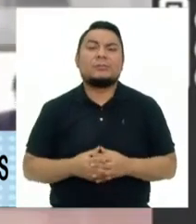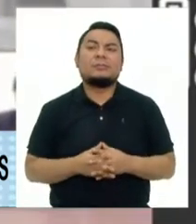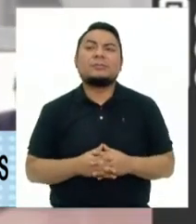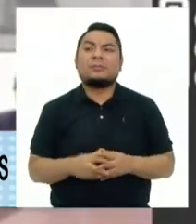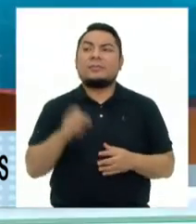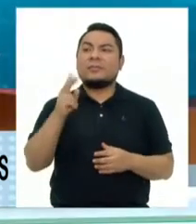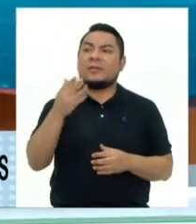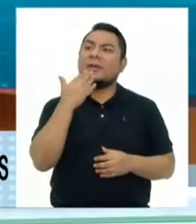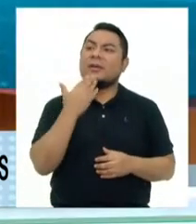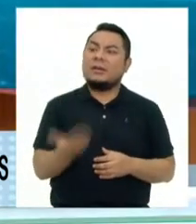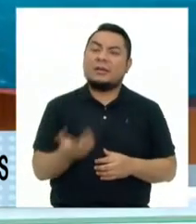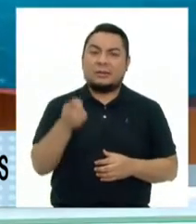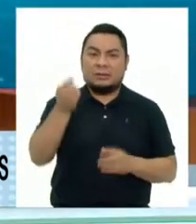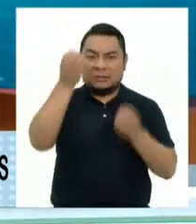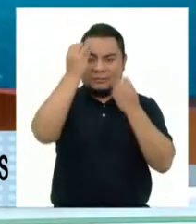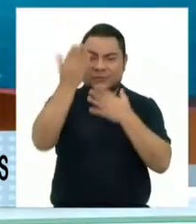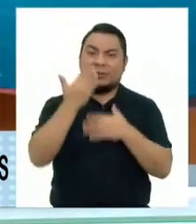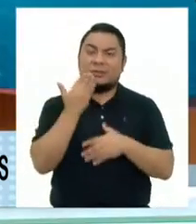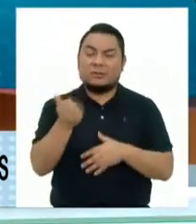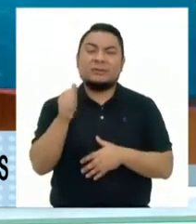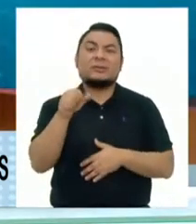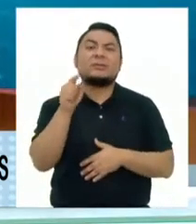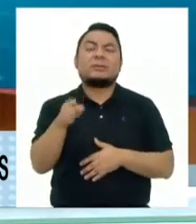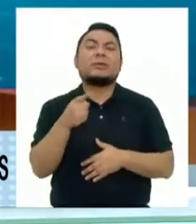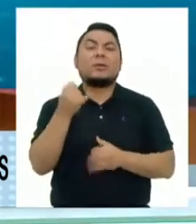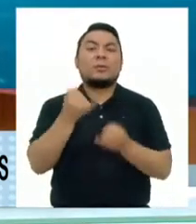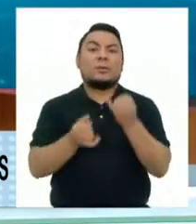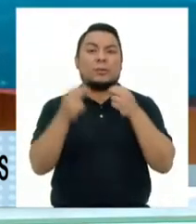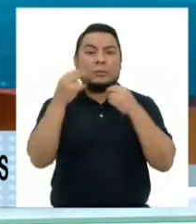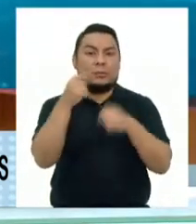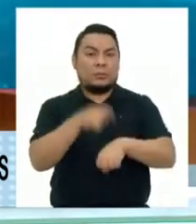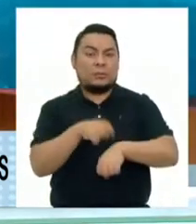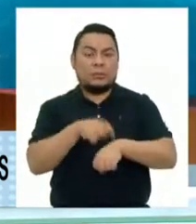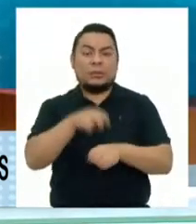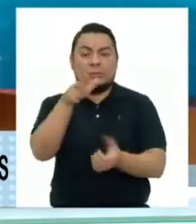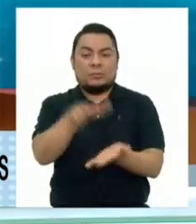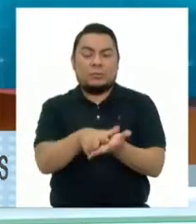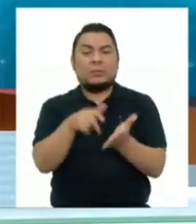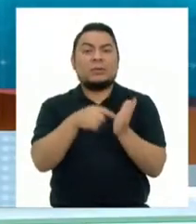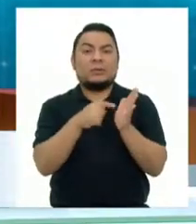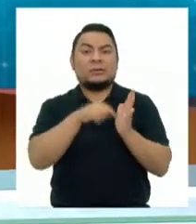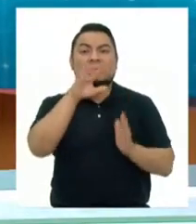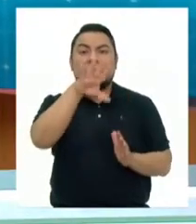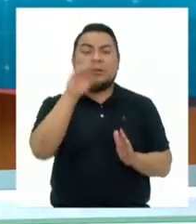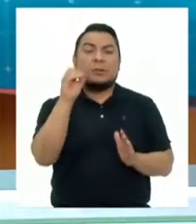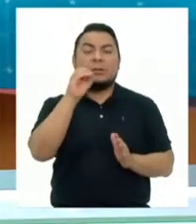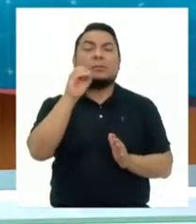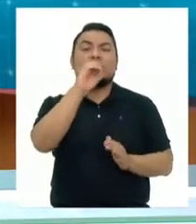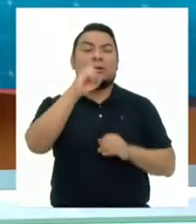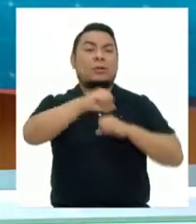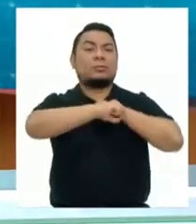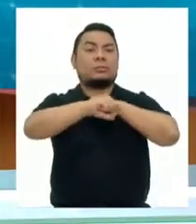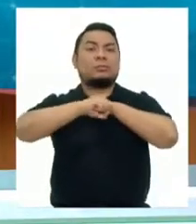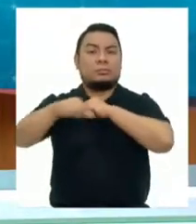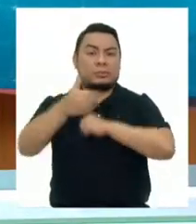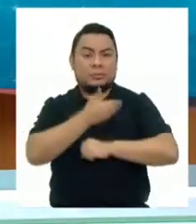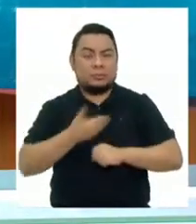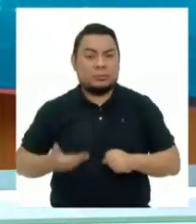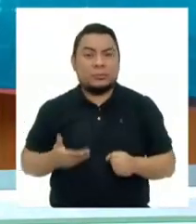Bien, gracias por esa información, Alex Vigo, de último minuto de la aprobación que el 50% de la publicidad estatal